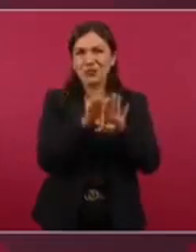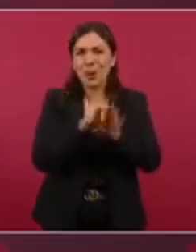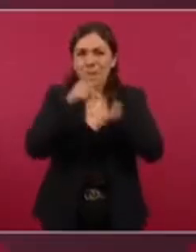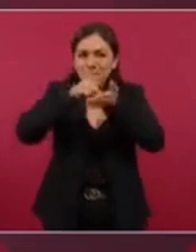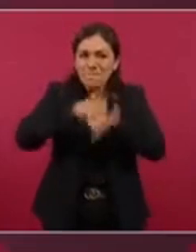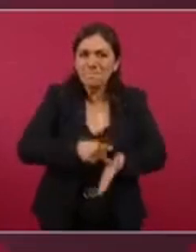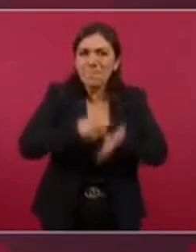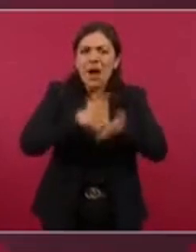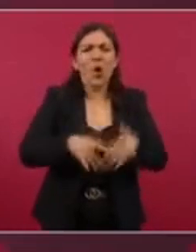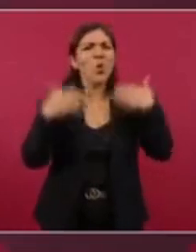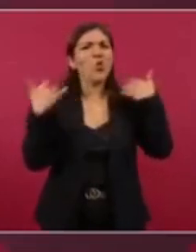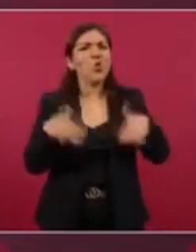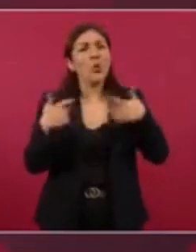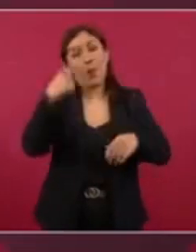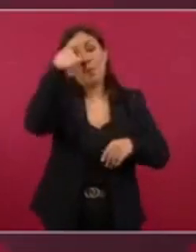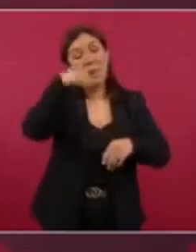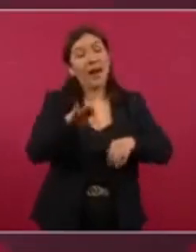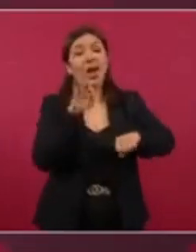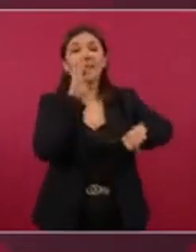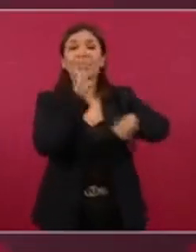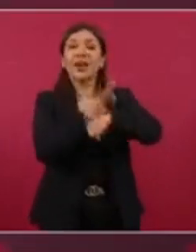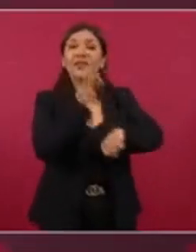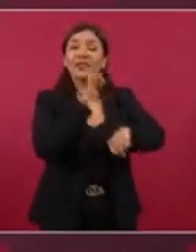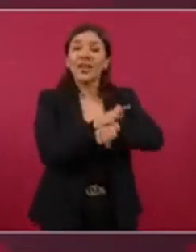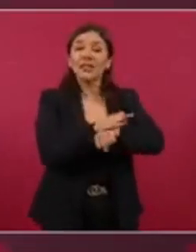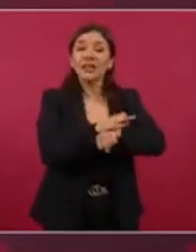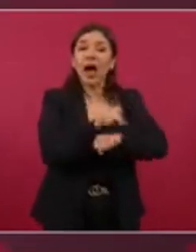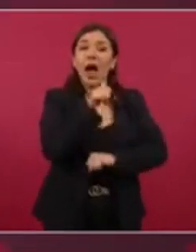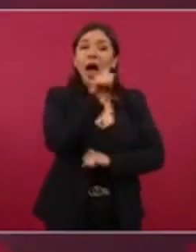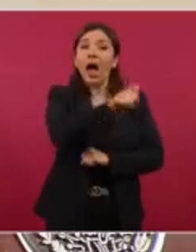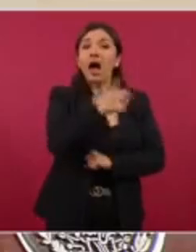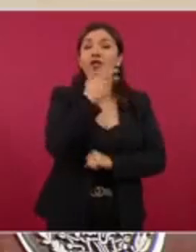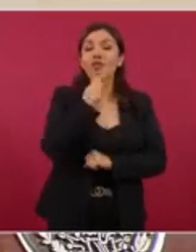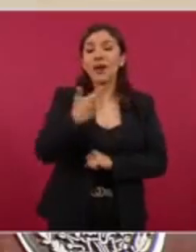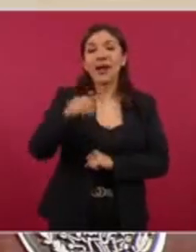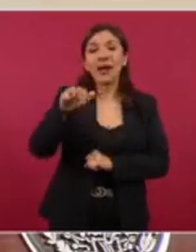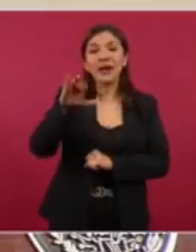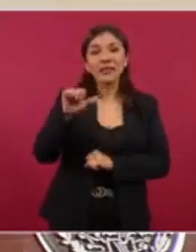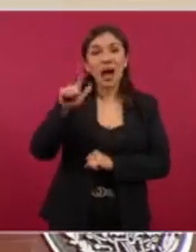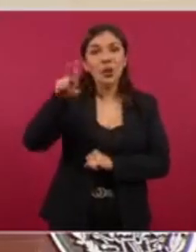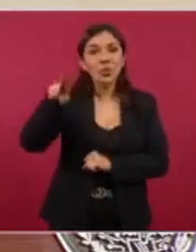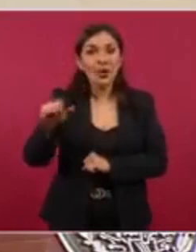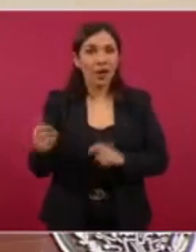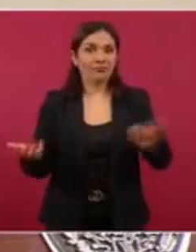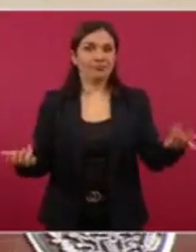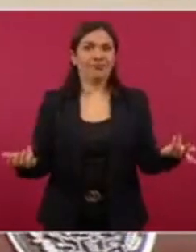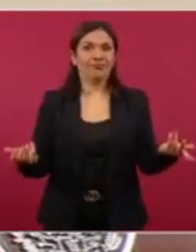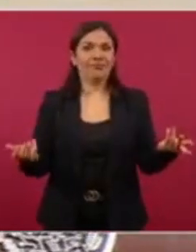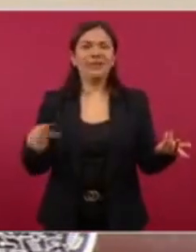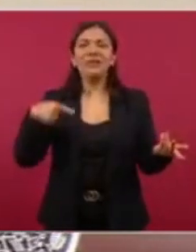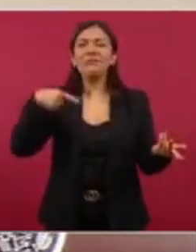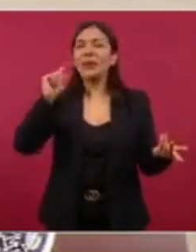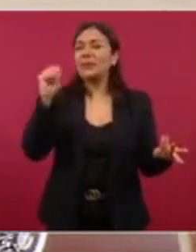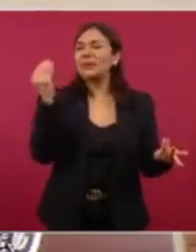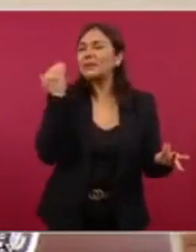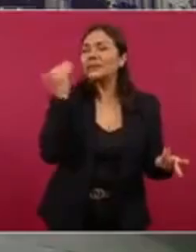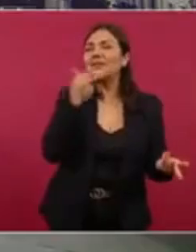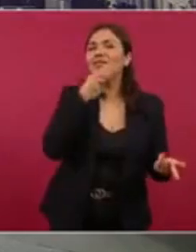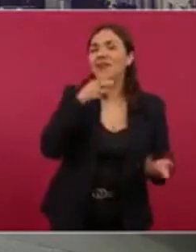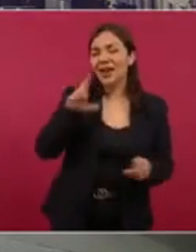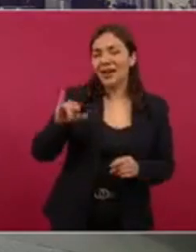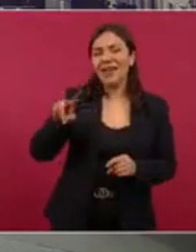a García Luna. Pero últimamente Rivapalacio,